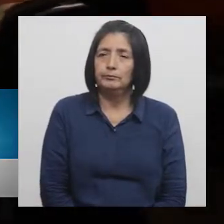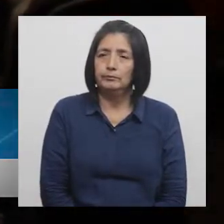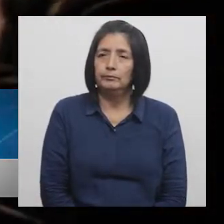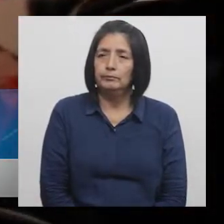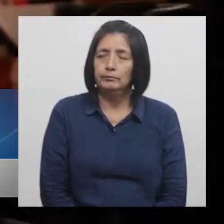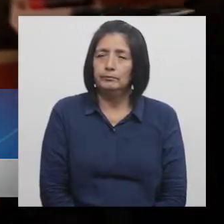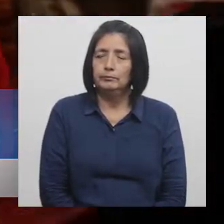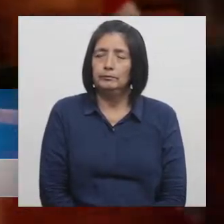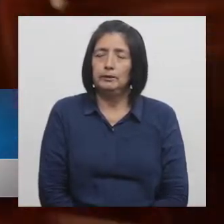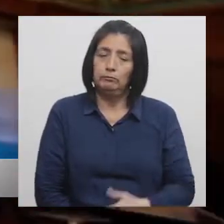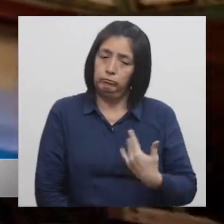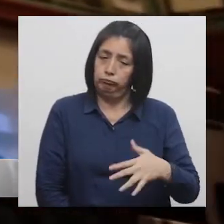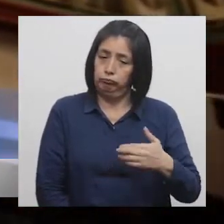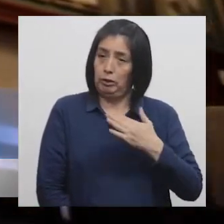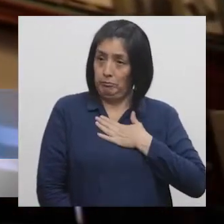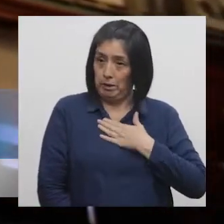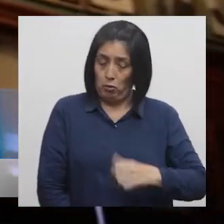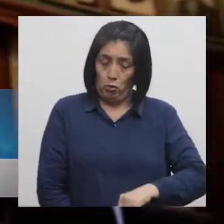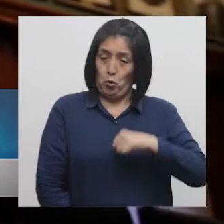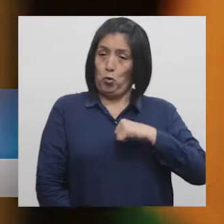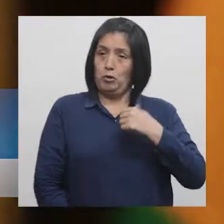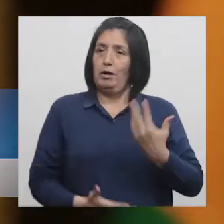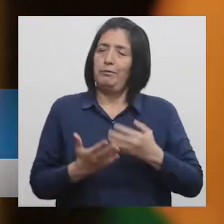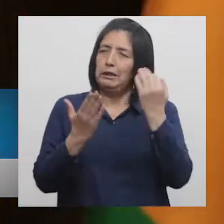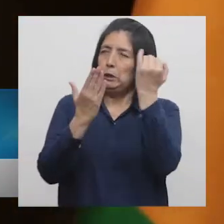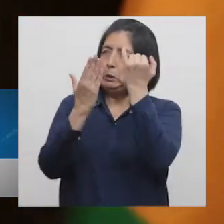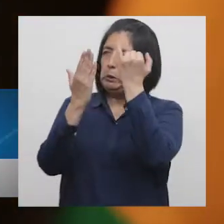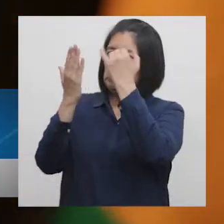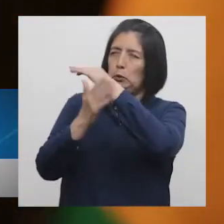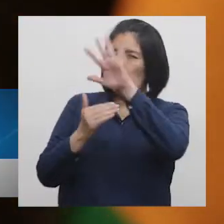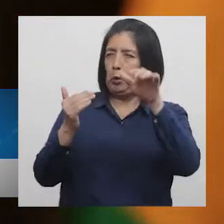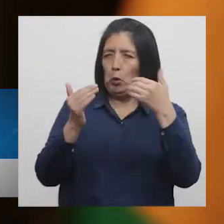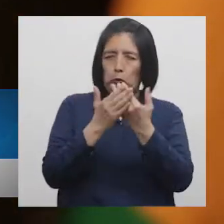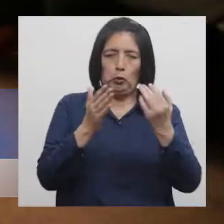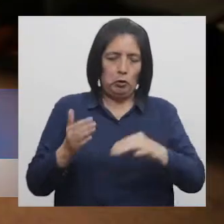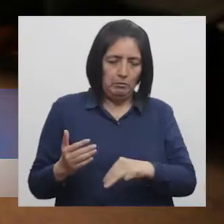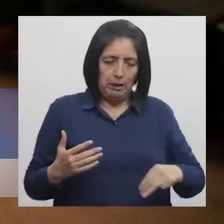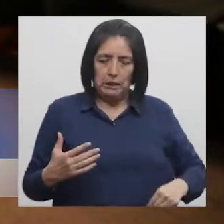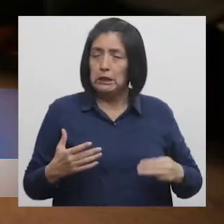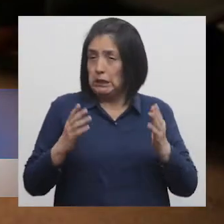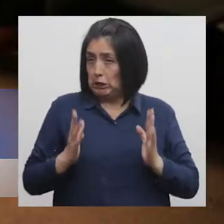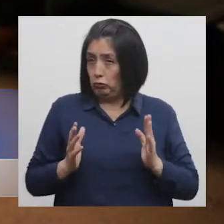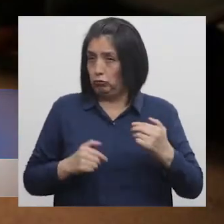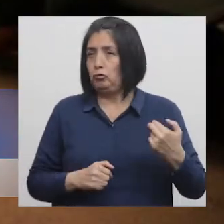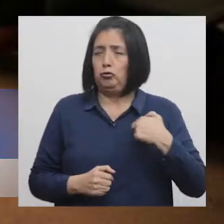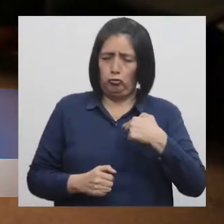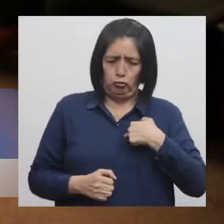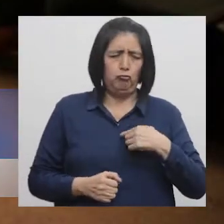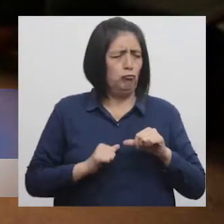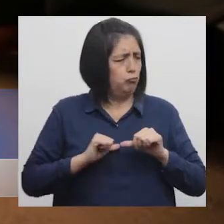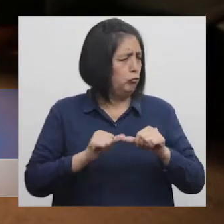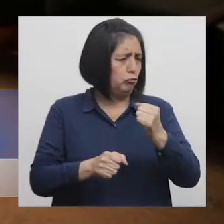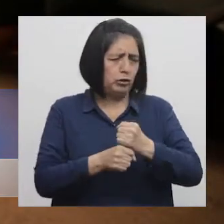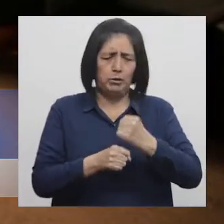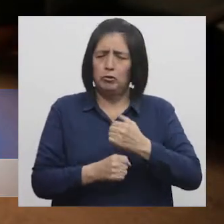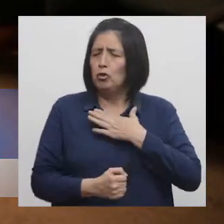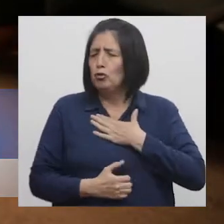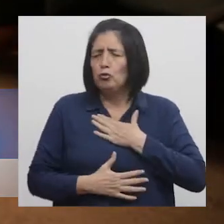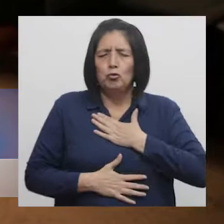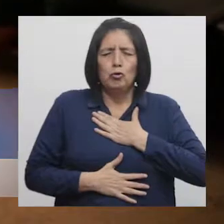Para mí es un orgullo de haber hecho los retratos de todos los ministros. Sigo trabajando todavía porque me siento enamorado de mi trabajo